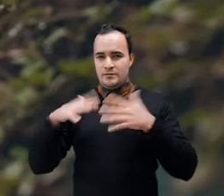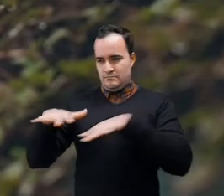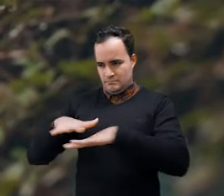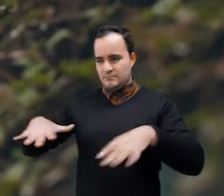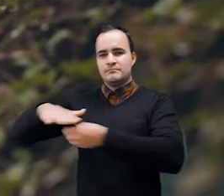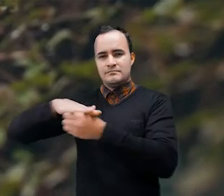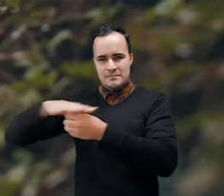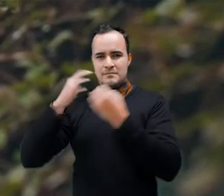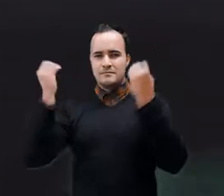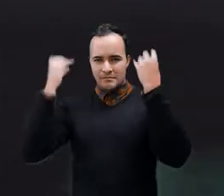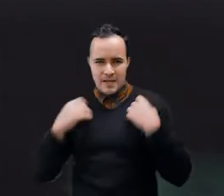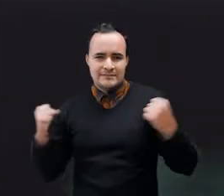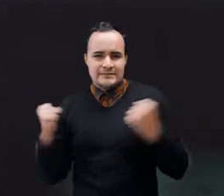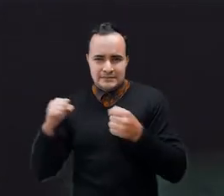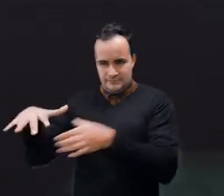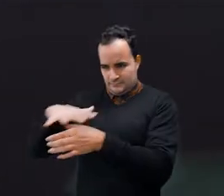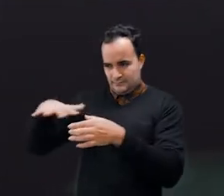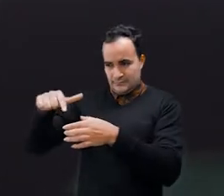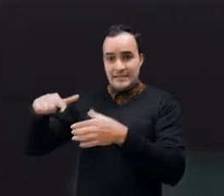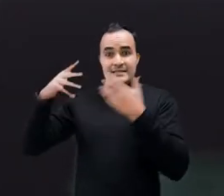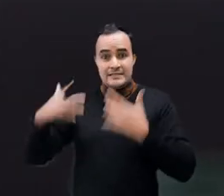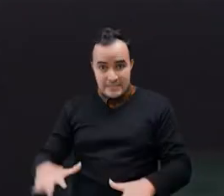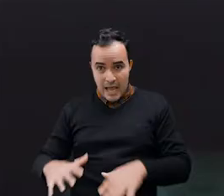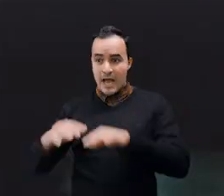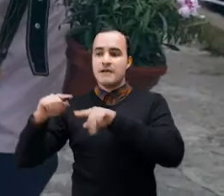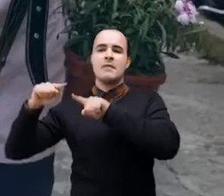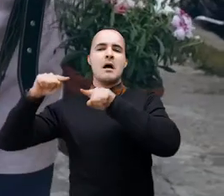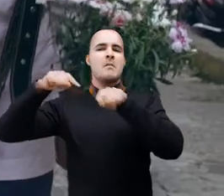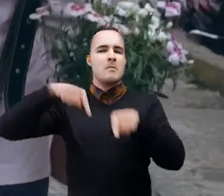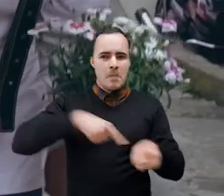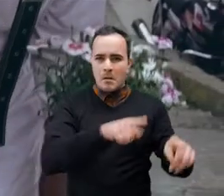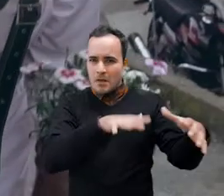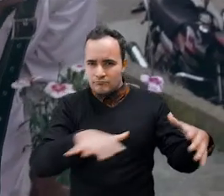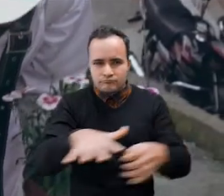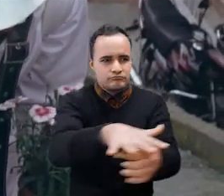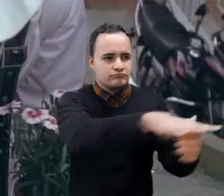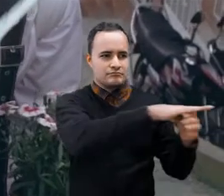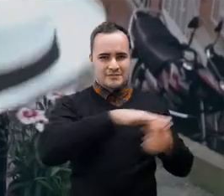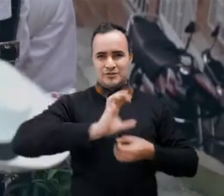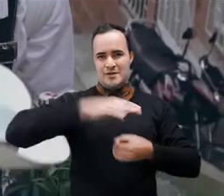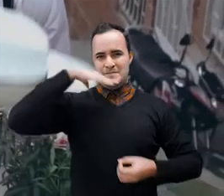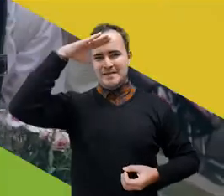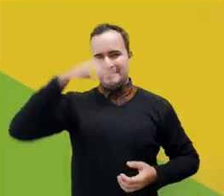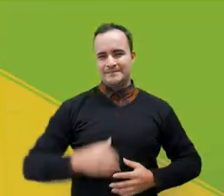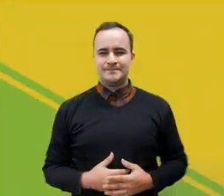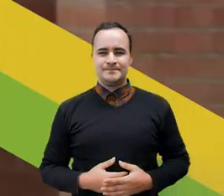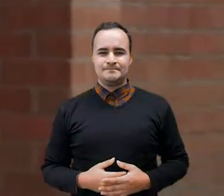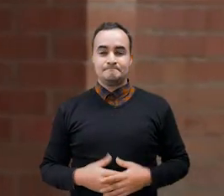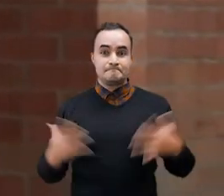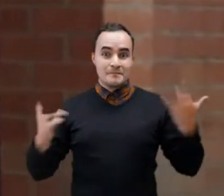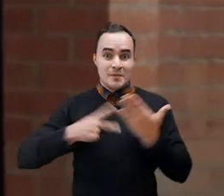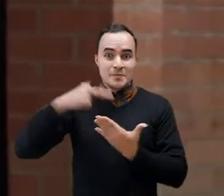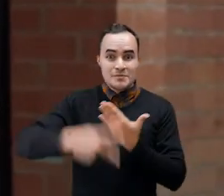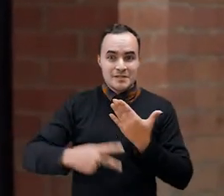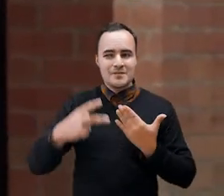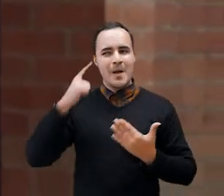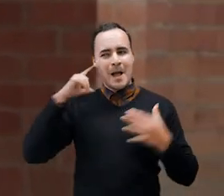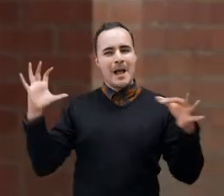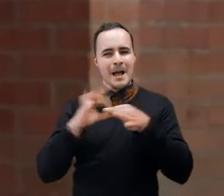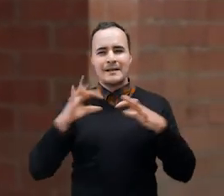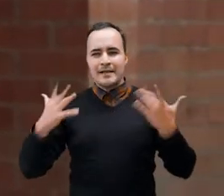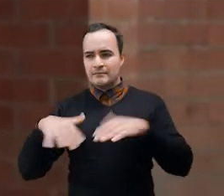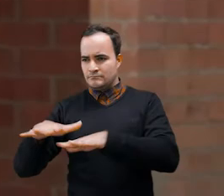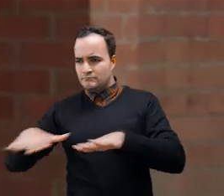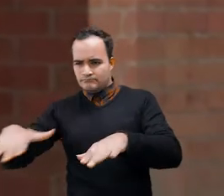acá en Santa Elena pero las silletas van a bajar a recorrer los barrios de Medellín. Como parte del proyecto